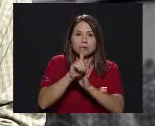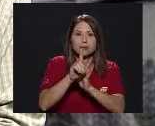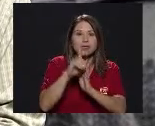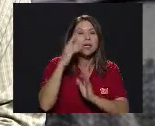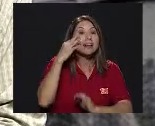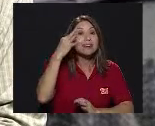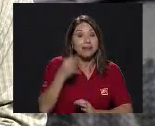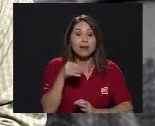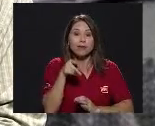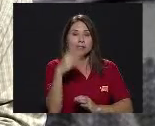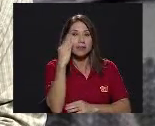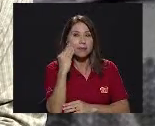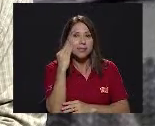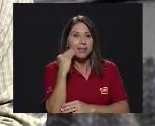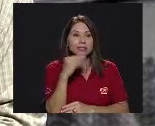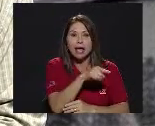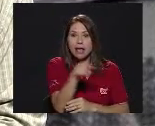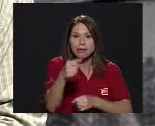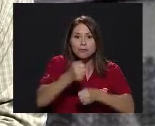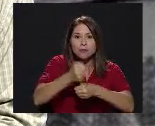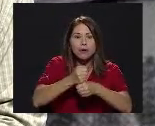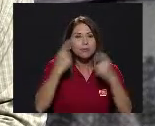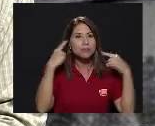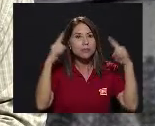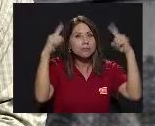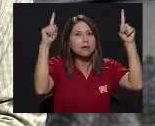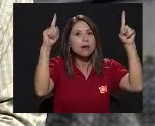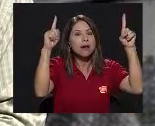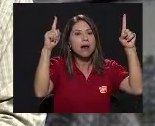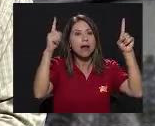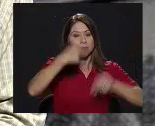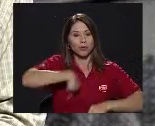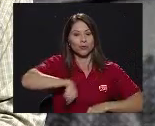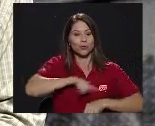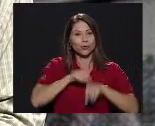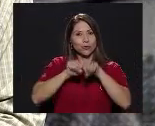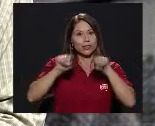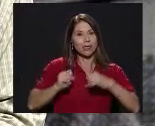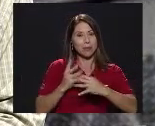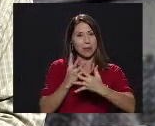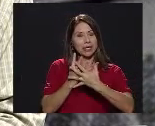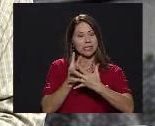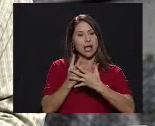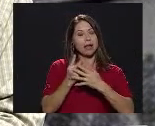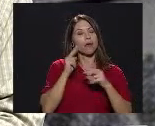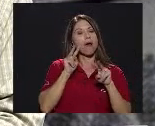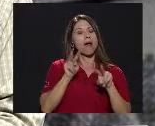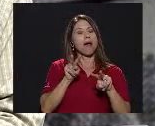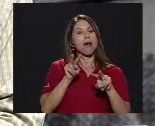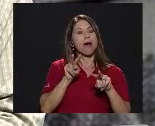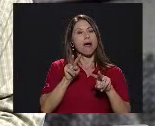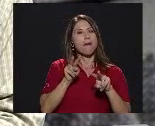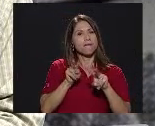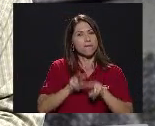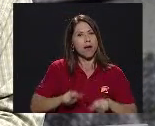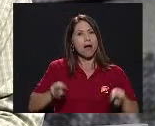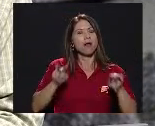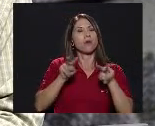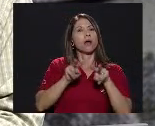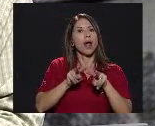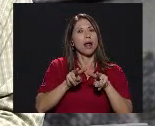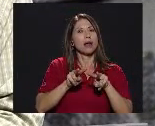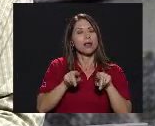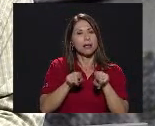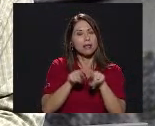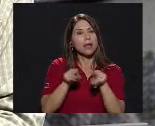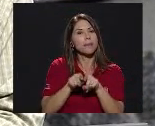tiene Los logros que se tienen Nos permiten a nosotros Como sistema penitenciario Valorar Y poner en discusión